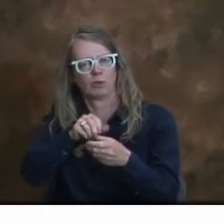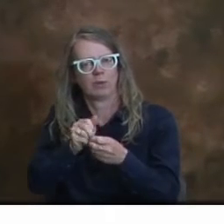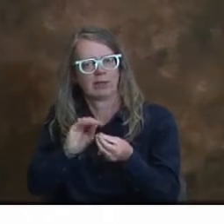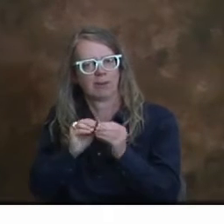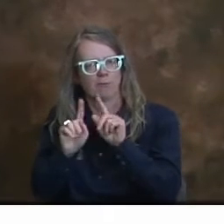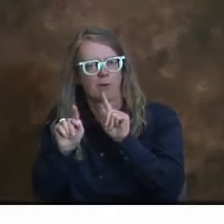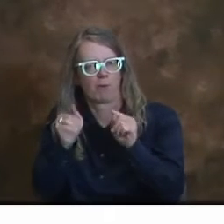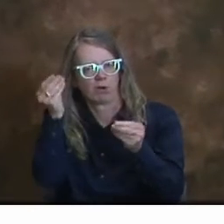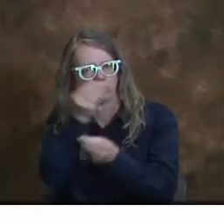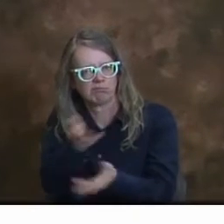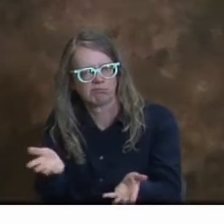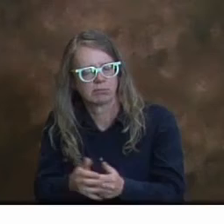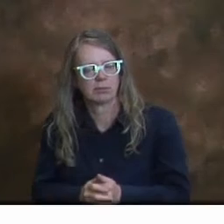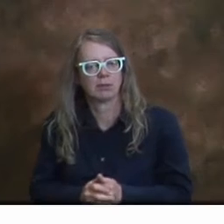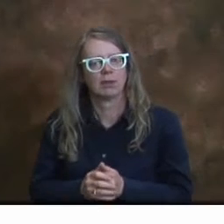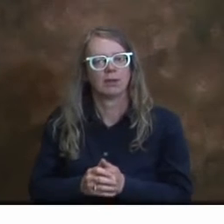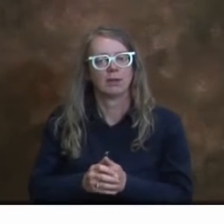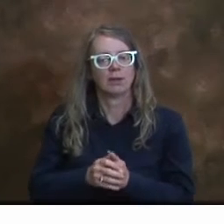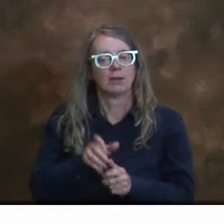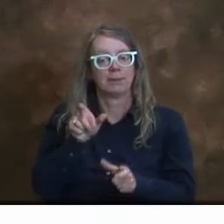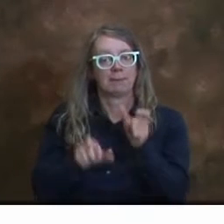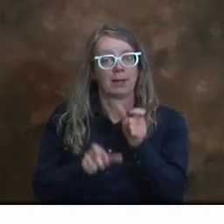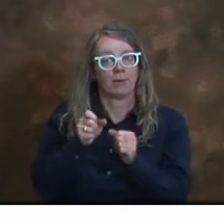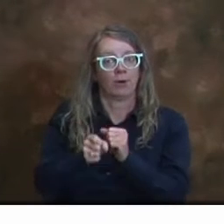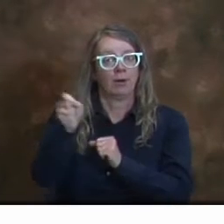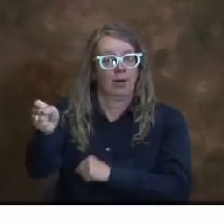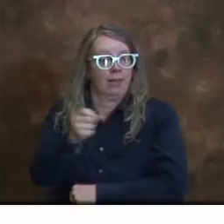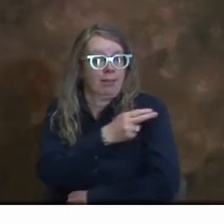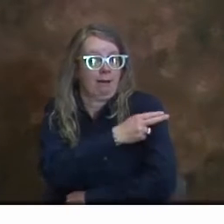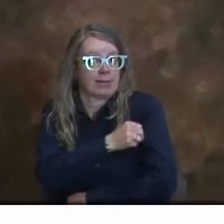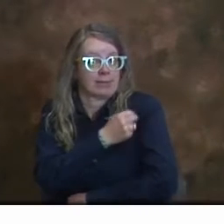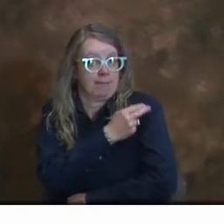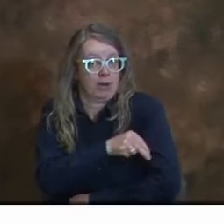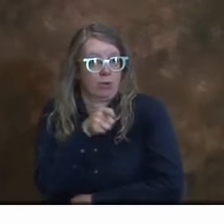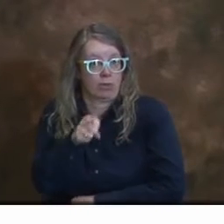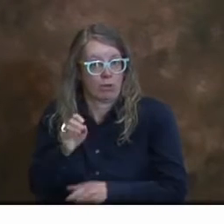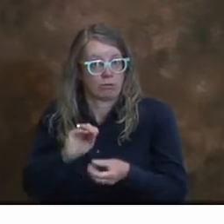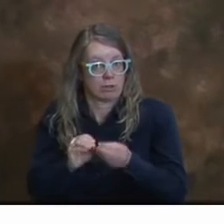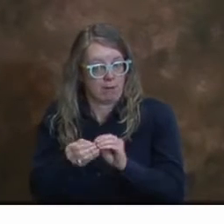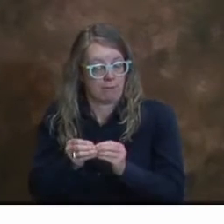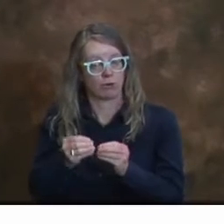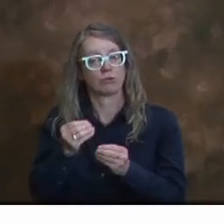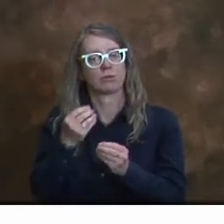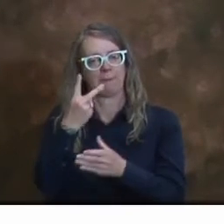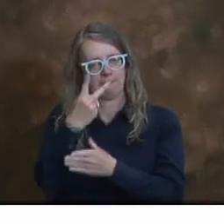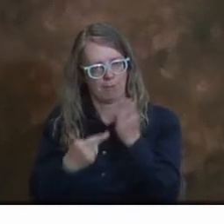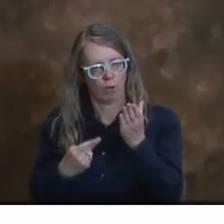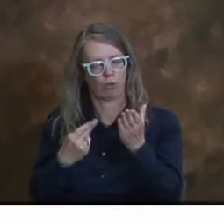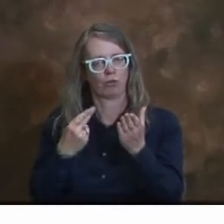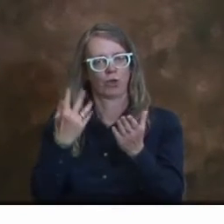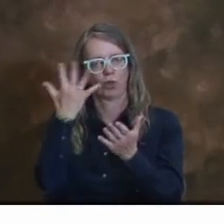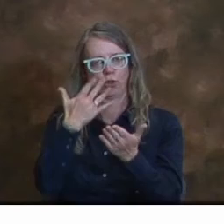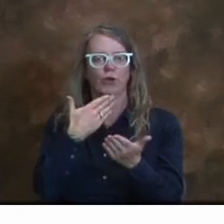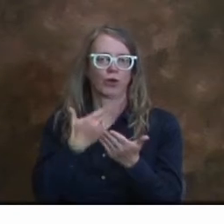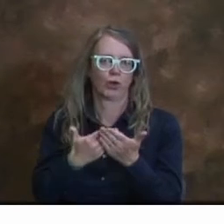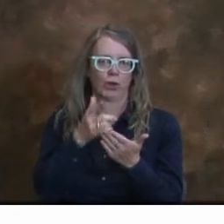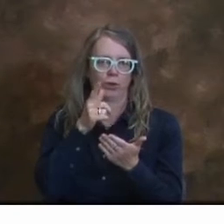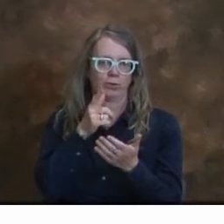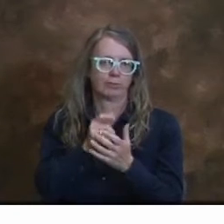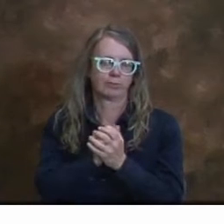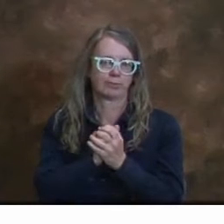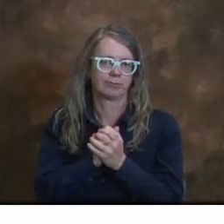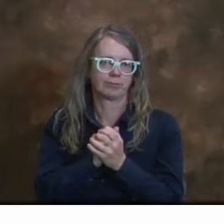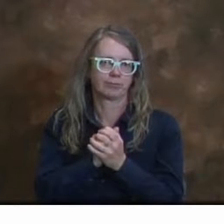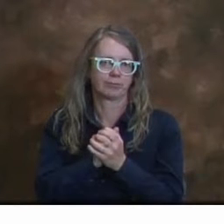Las hospitalizaciones y los indicadores de hospitalizaciones están mostrando tendencias favorables.